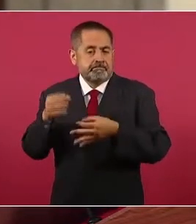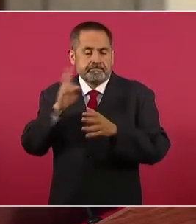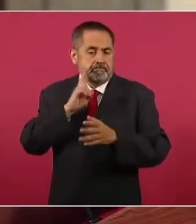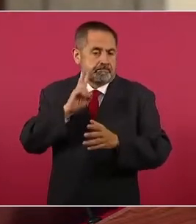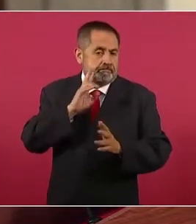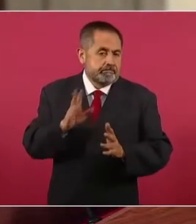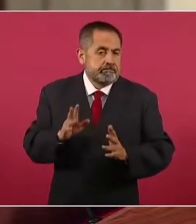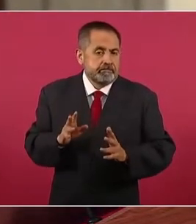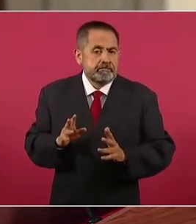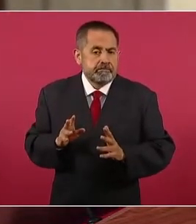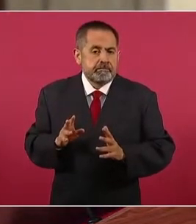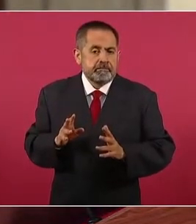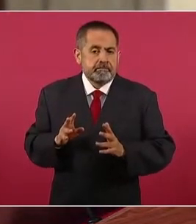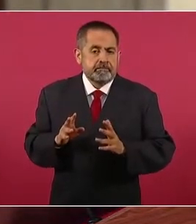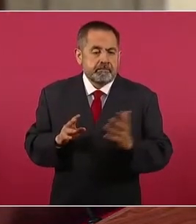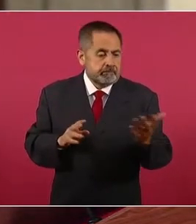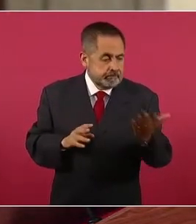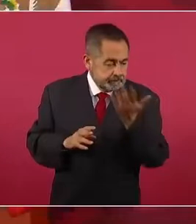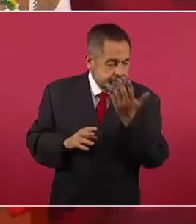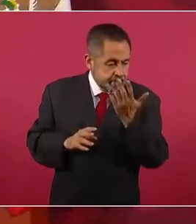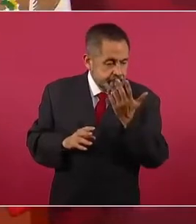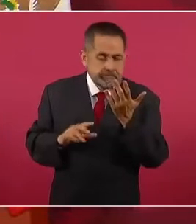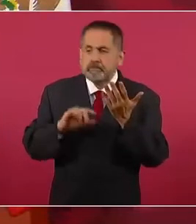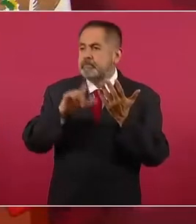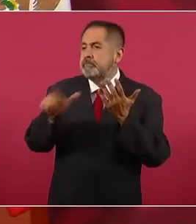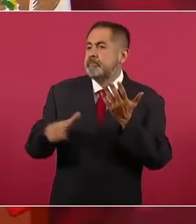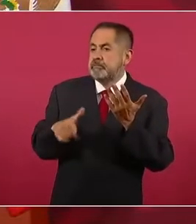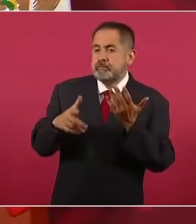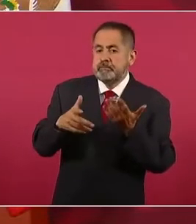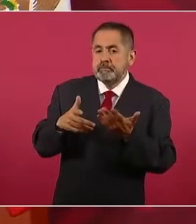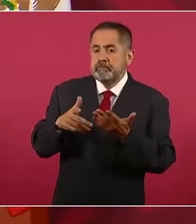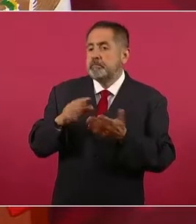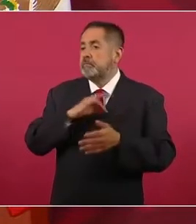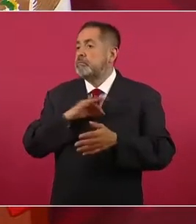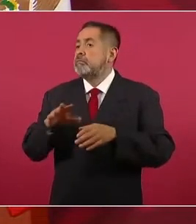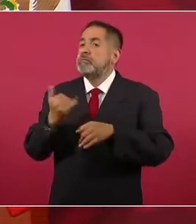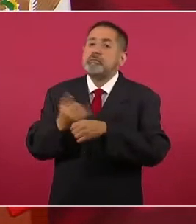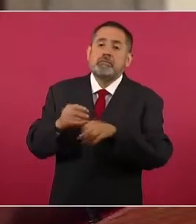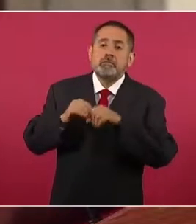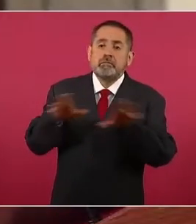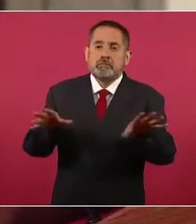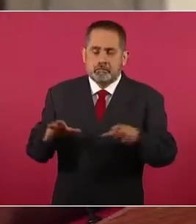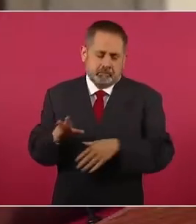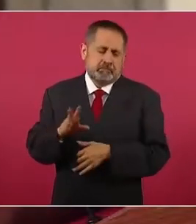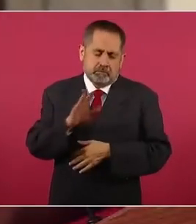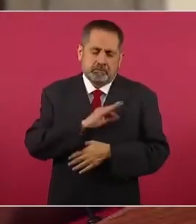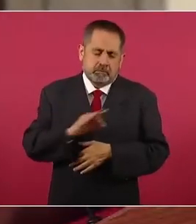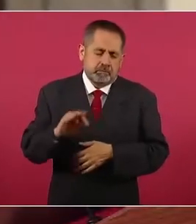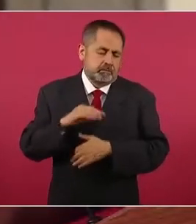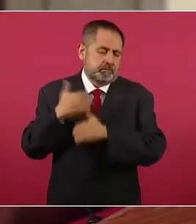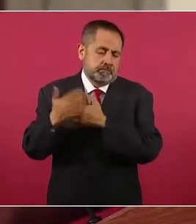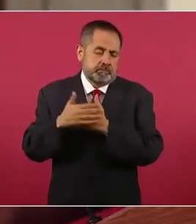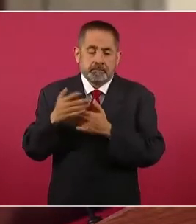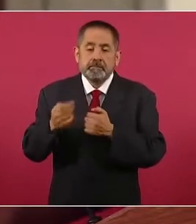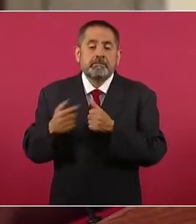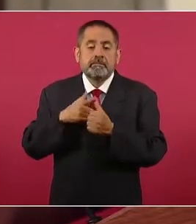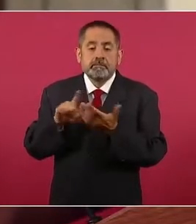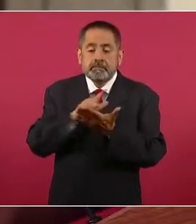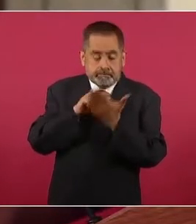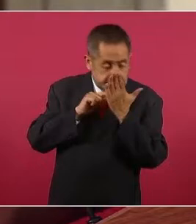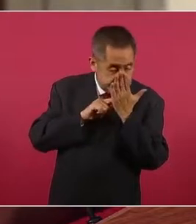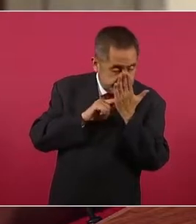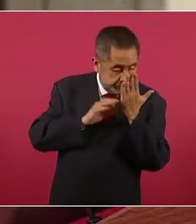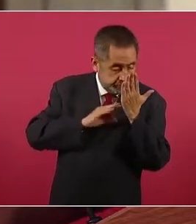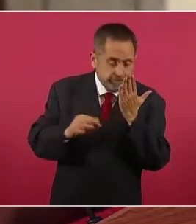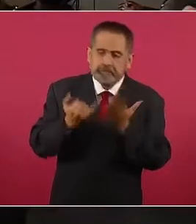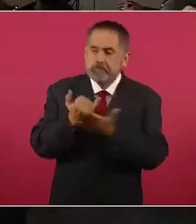dar las versiones públicas que la ley autorice, esto se hará de inmediato. Eso es lo